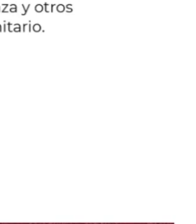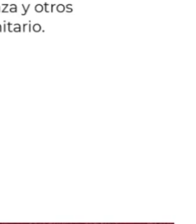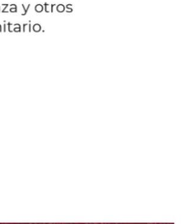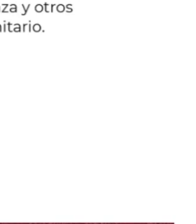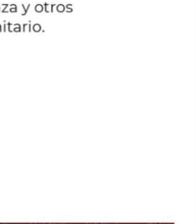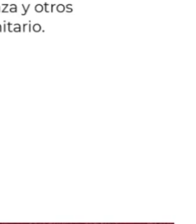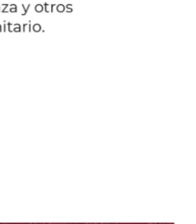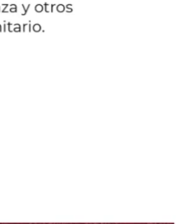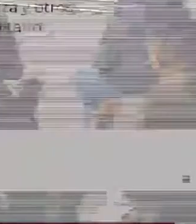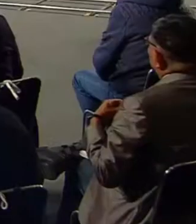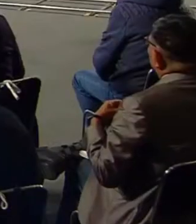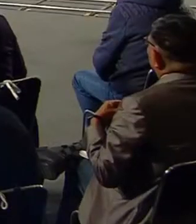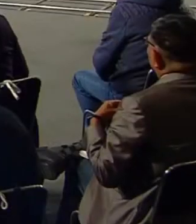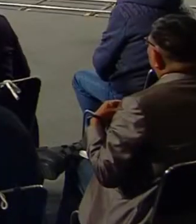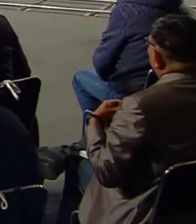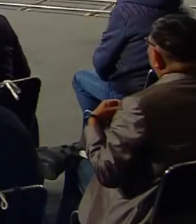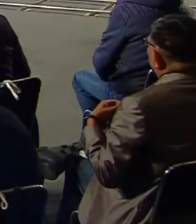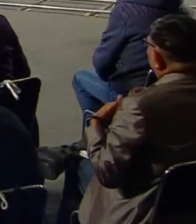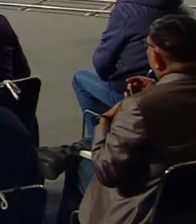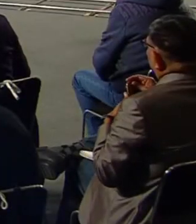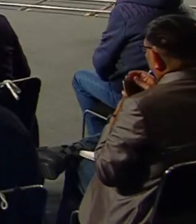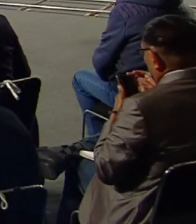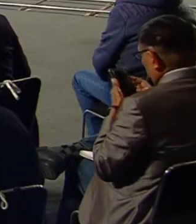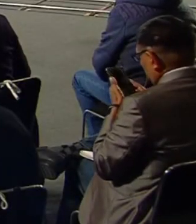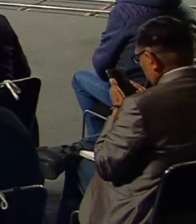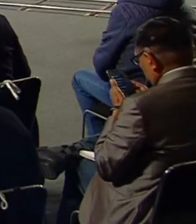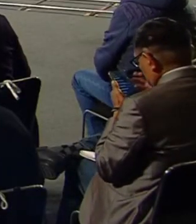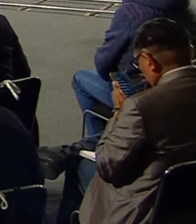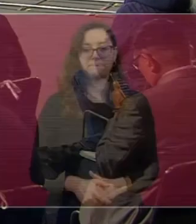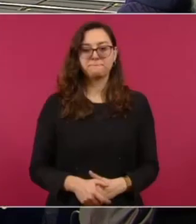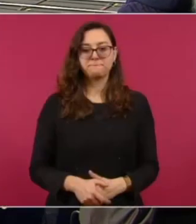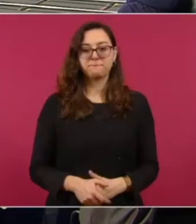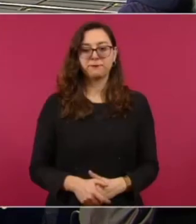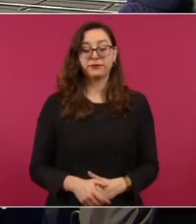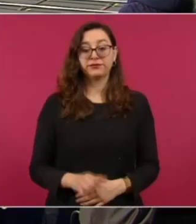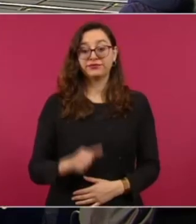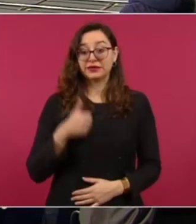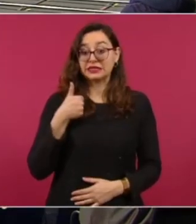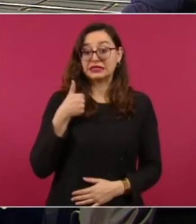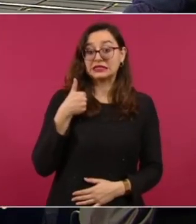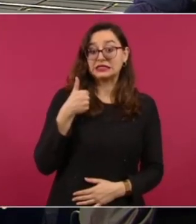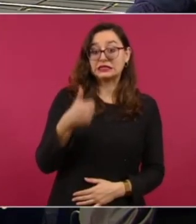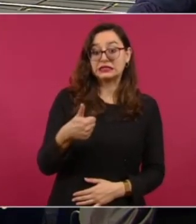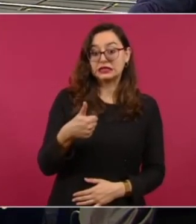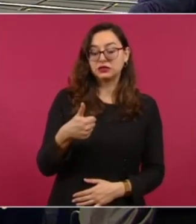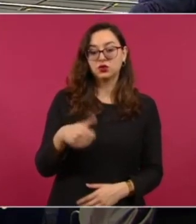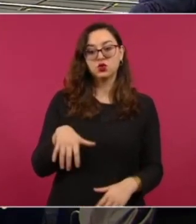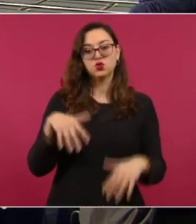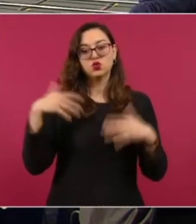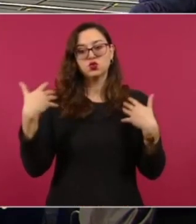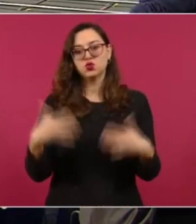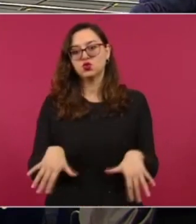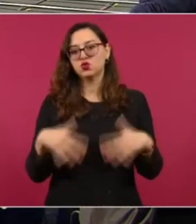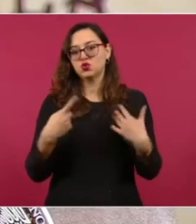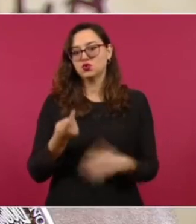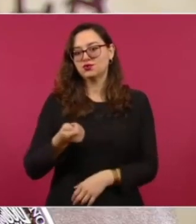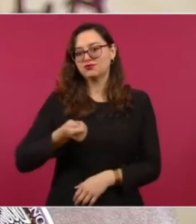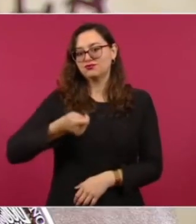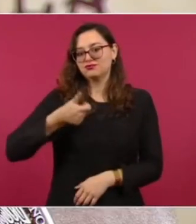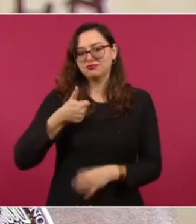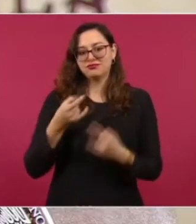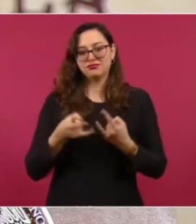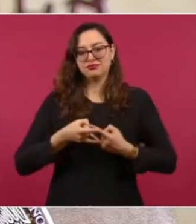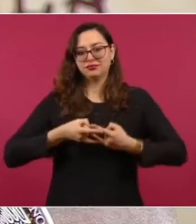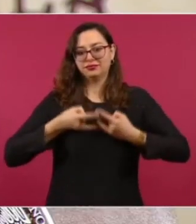sanitario sexto y esto es histórico se acordó la protección de